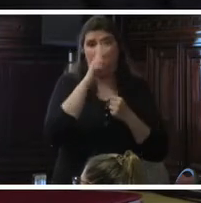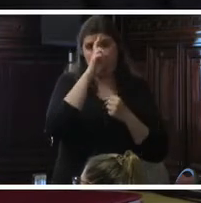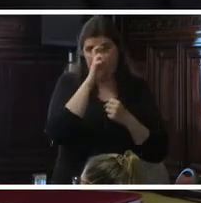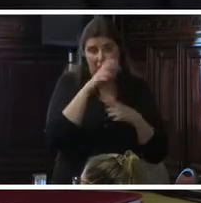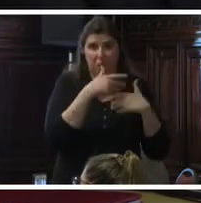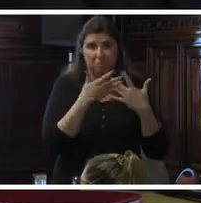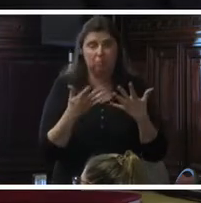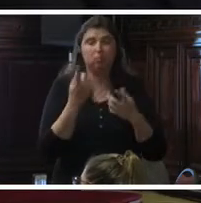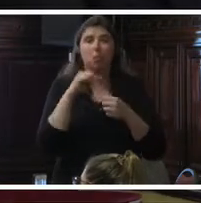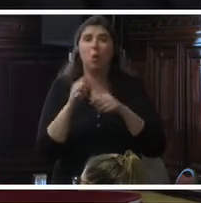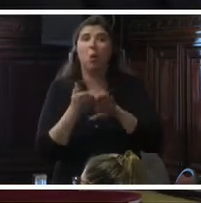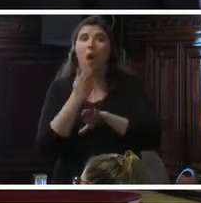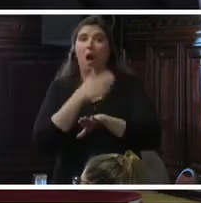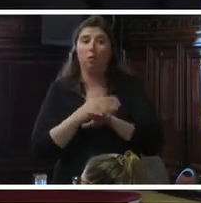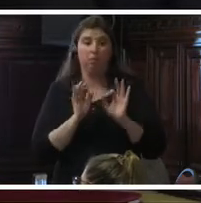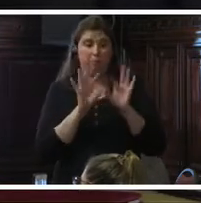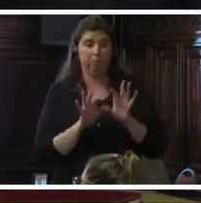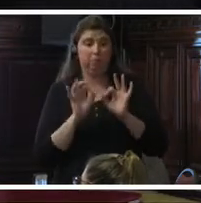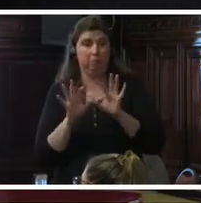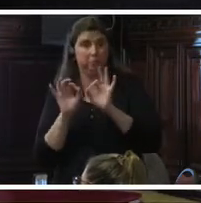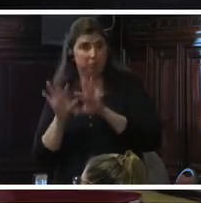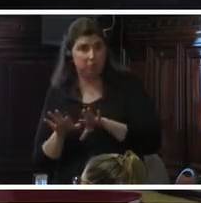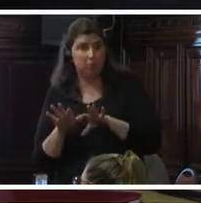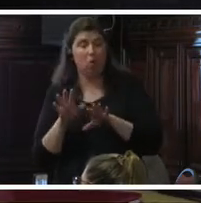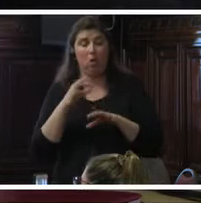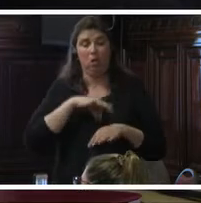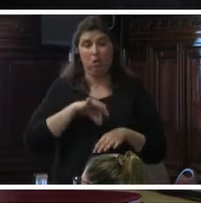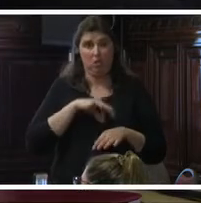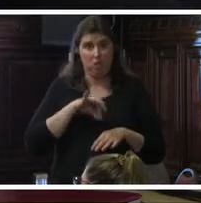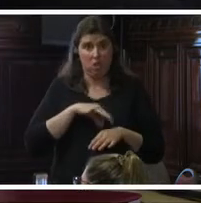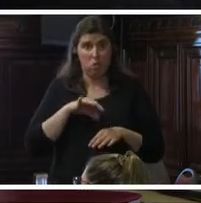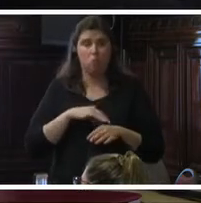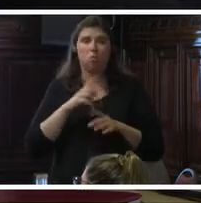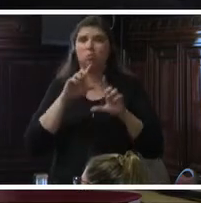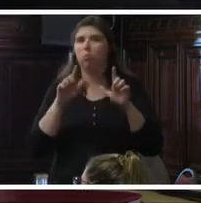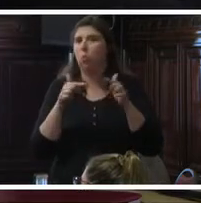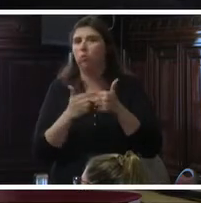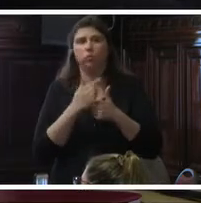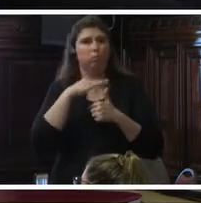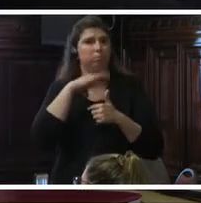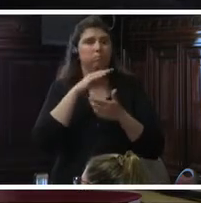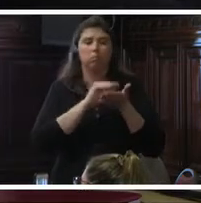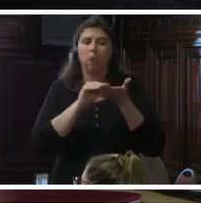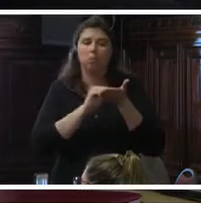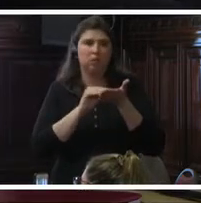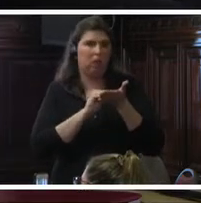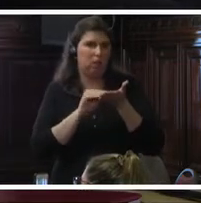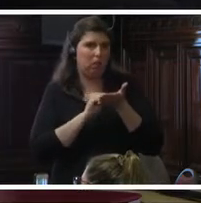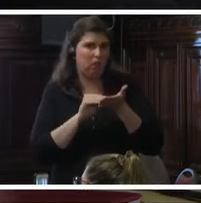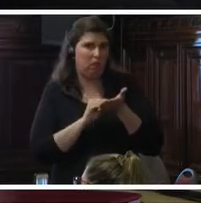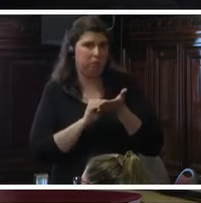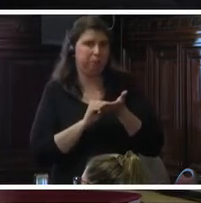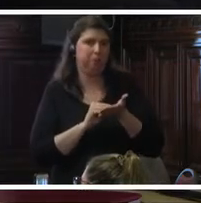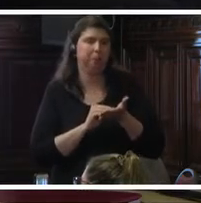antes de la epidemia existe un desabastecimiento por ineficiencia administrativa en la distribución, no por falta de